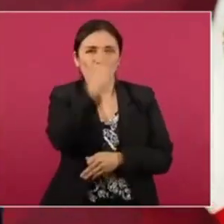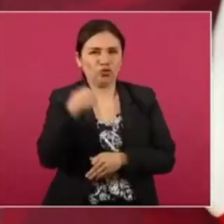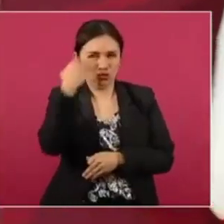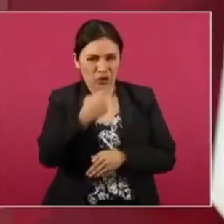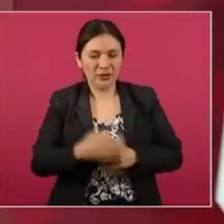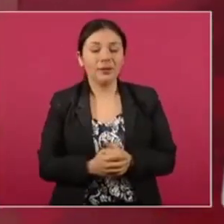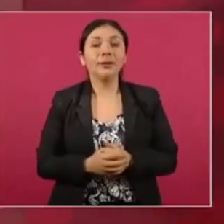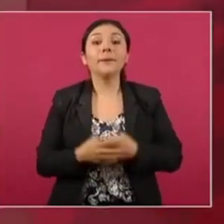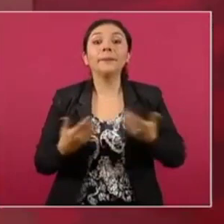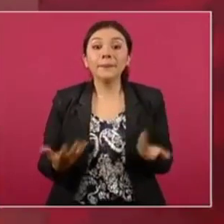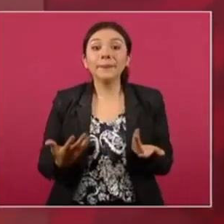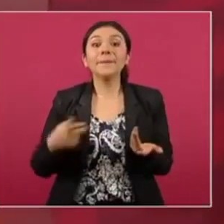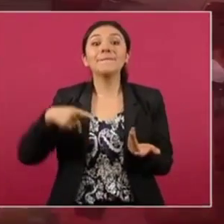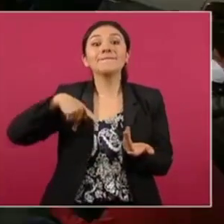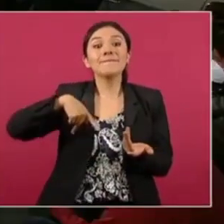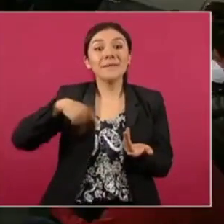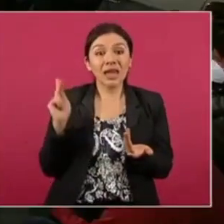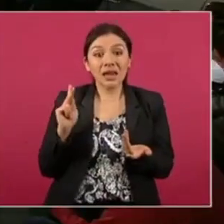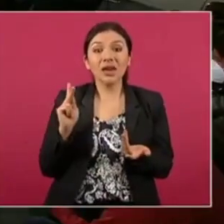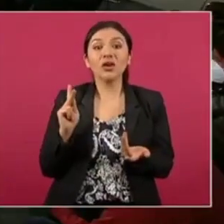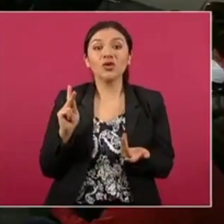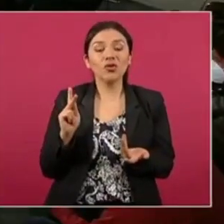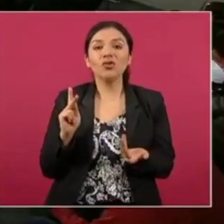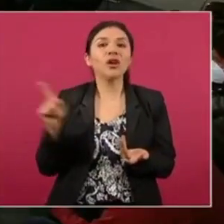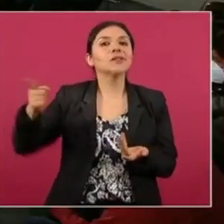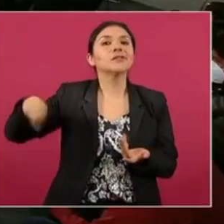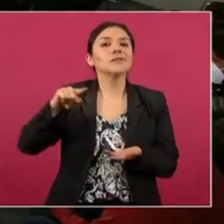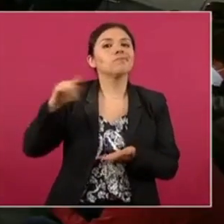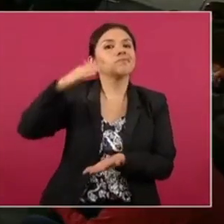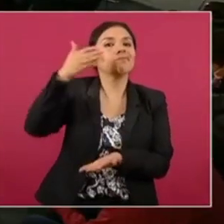Pero nos tapan